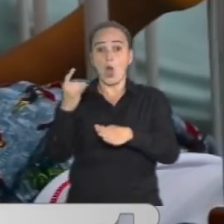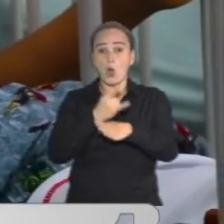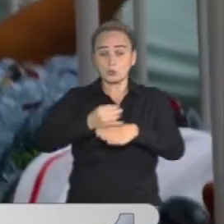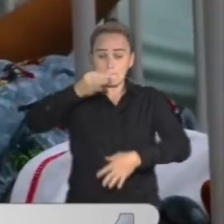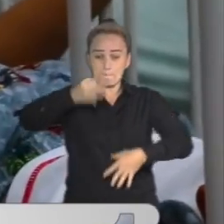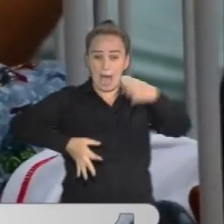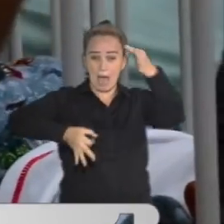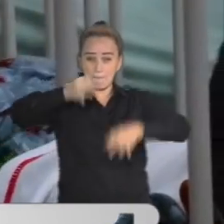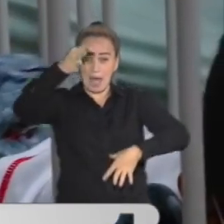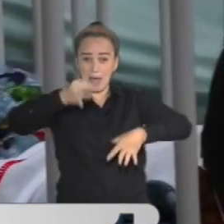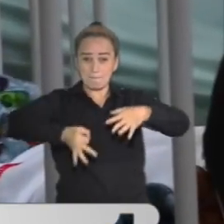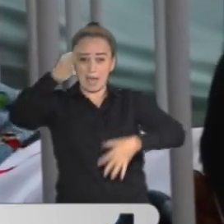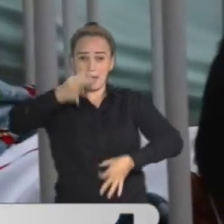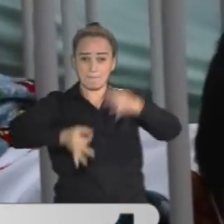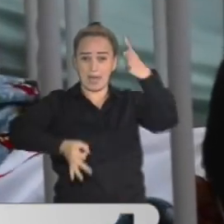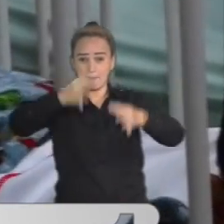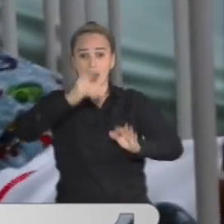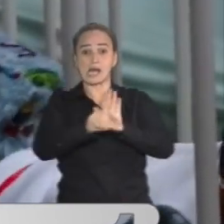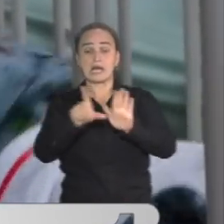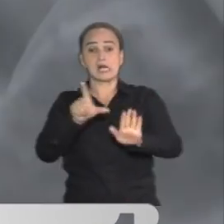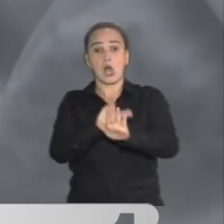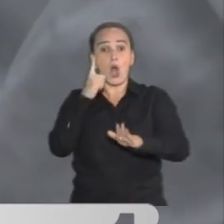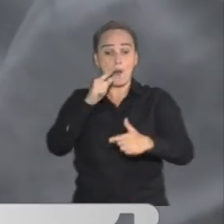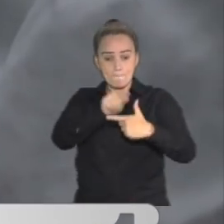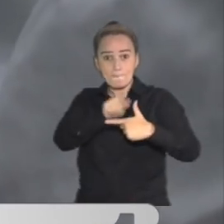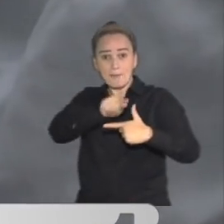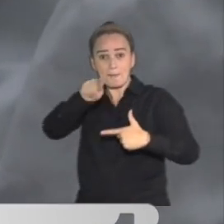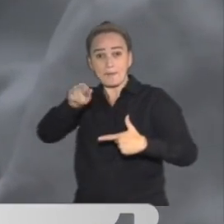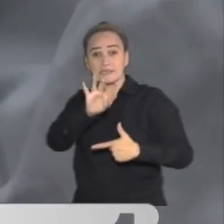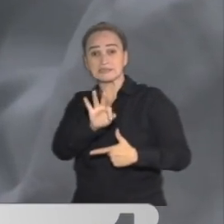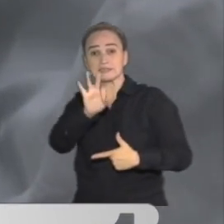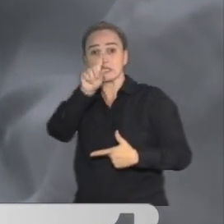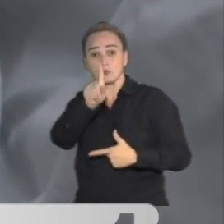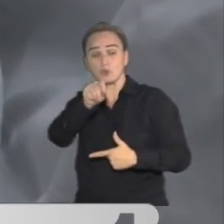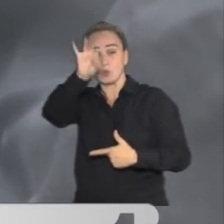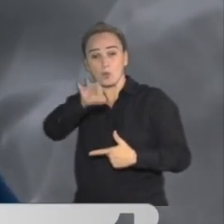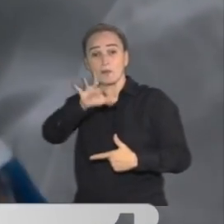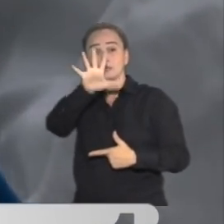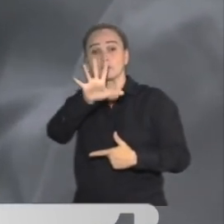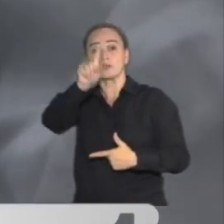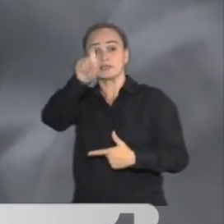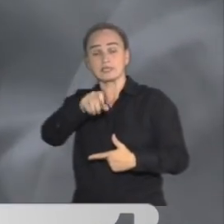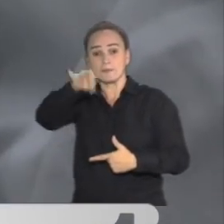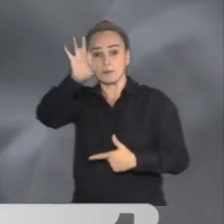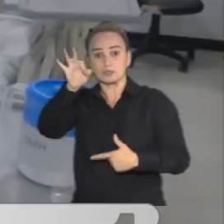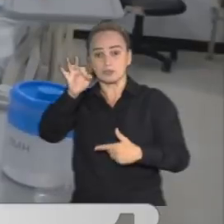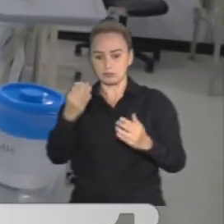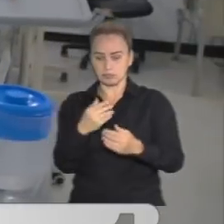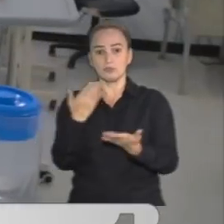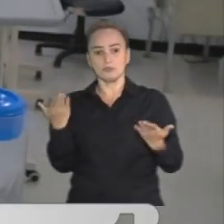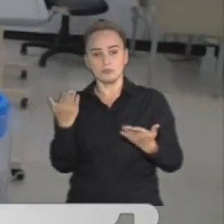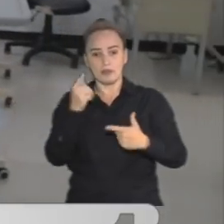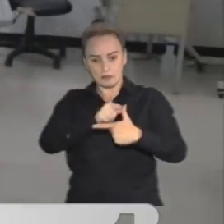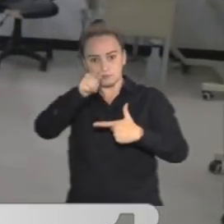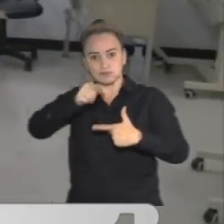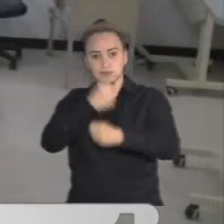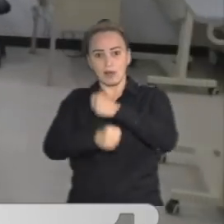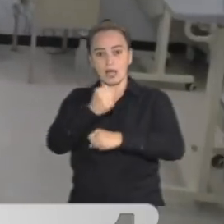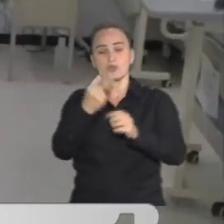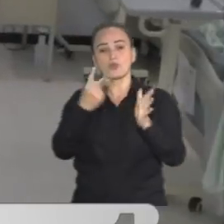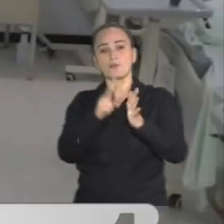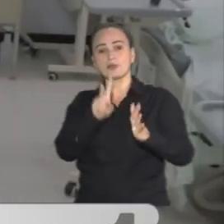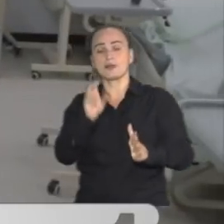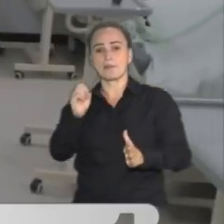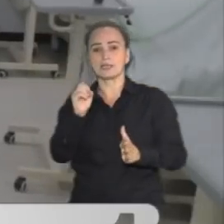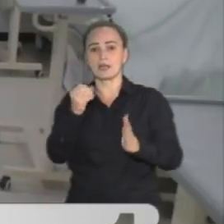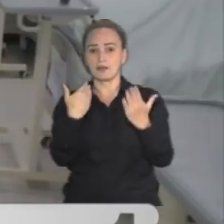ilegal. Hay que decir que esto representa un aumento del 31,56% respecto a la cifra del año pasado, cuando